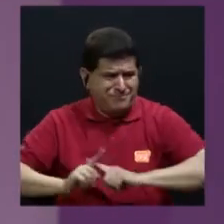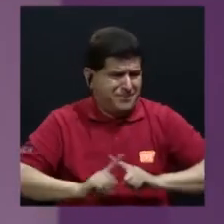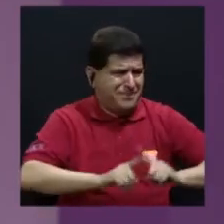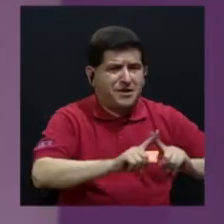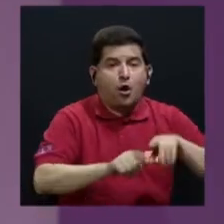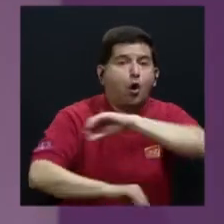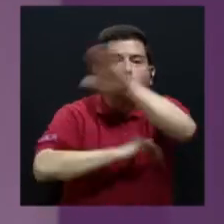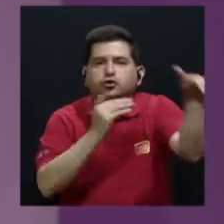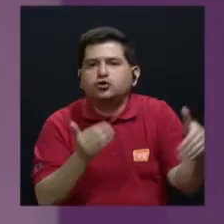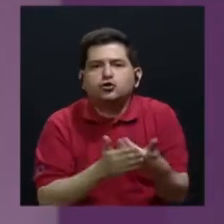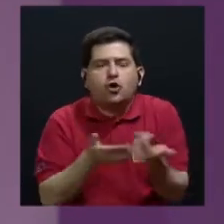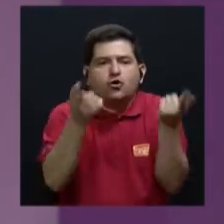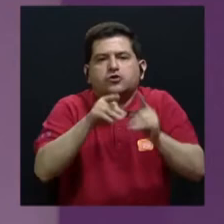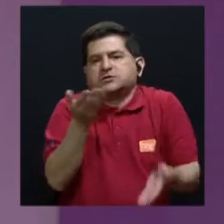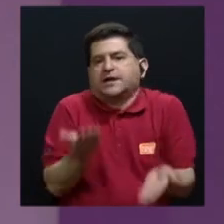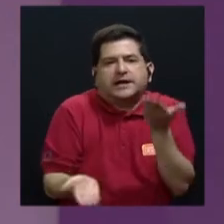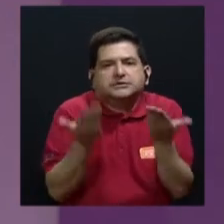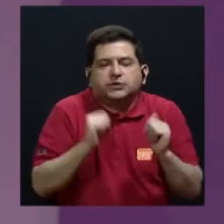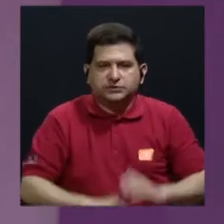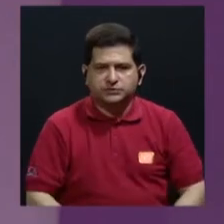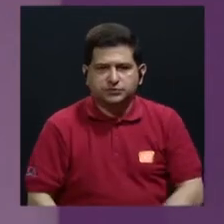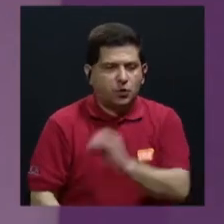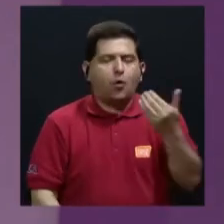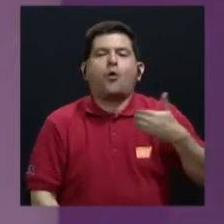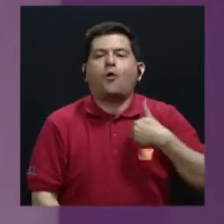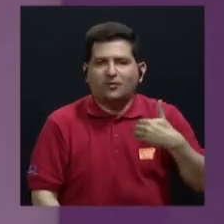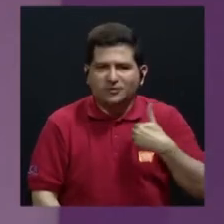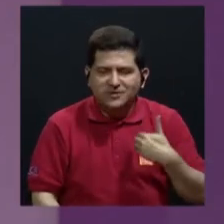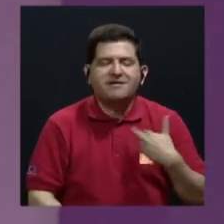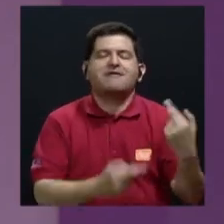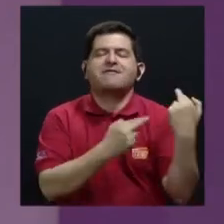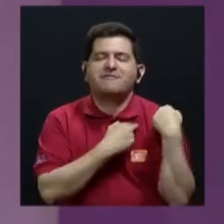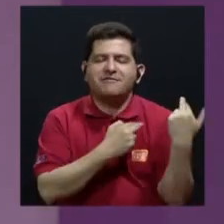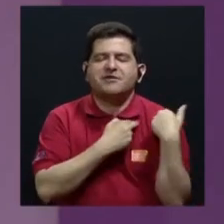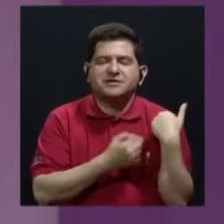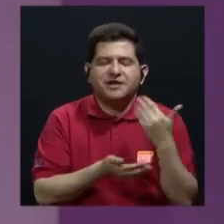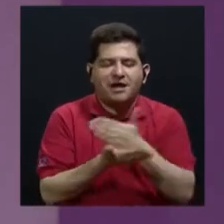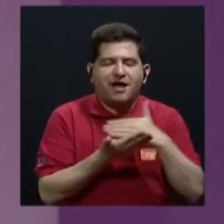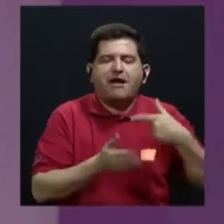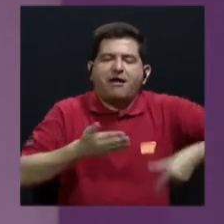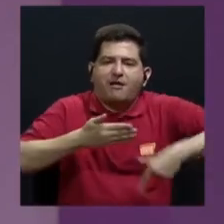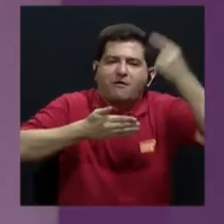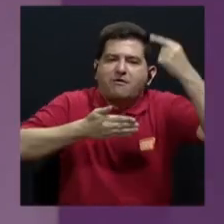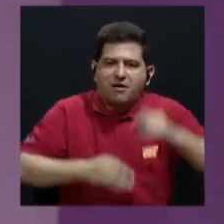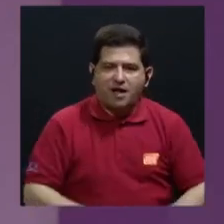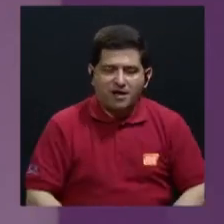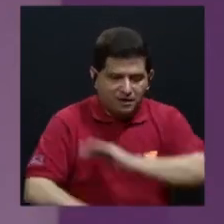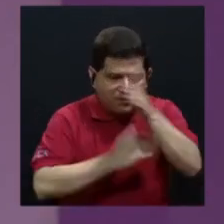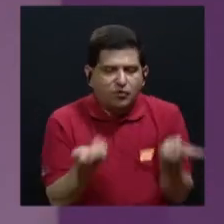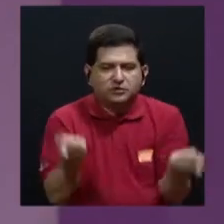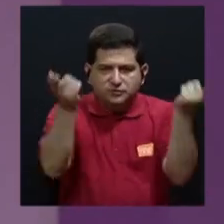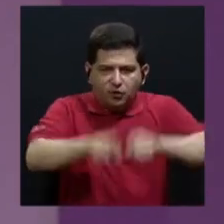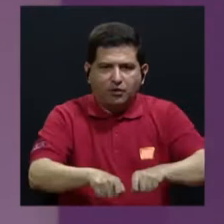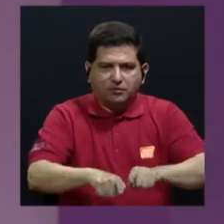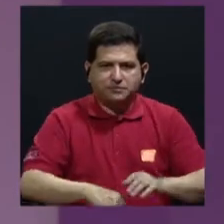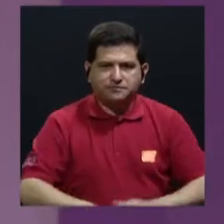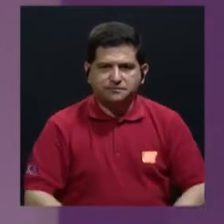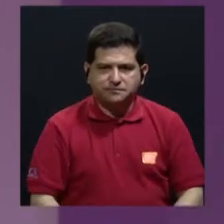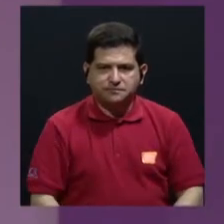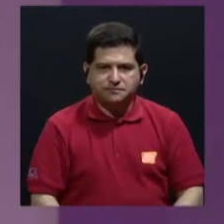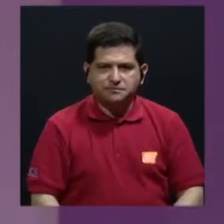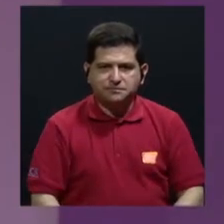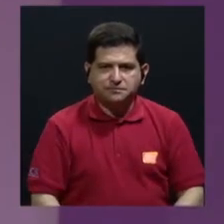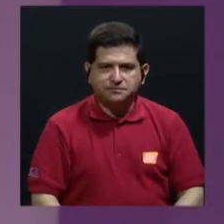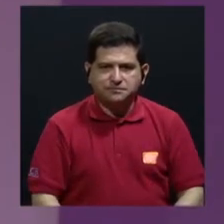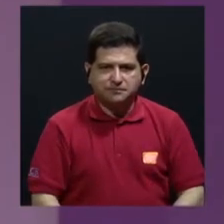sino de todos los casos. O tienen algún grado de responsabilidad con todos los casos. Entonces